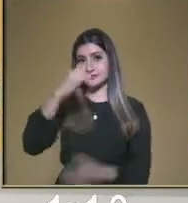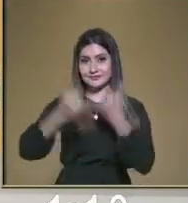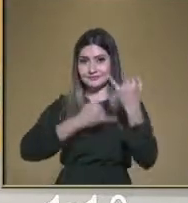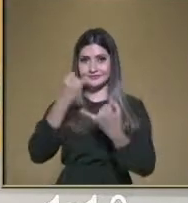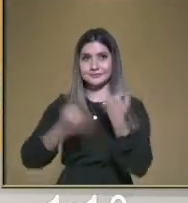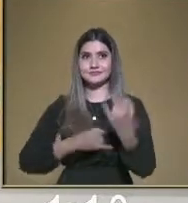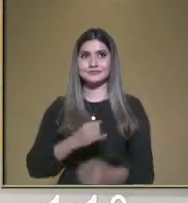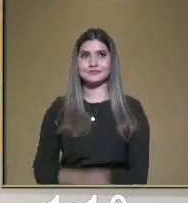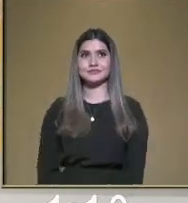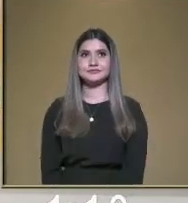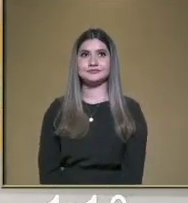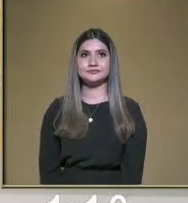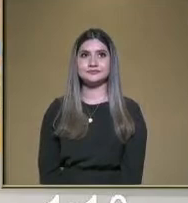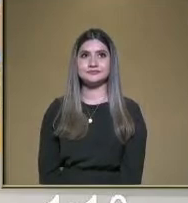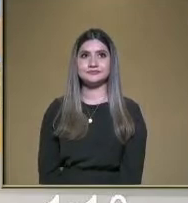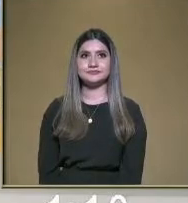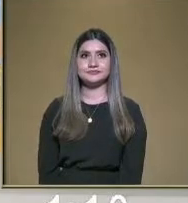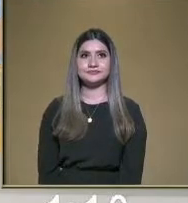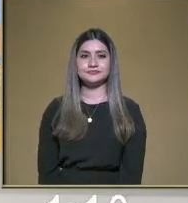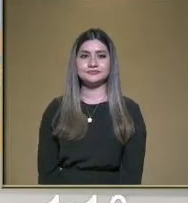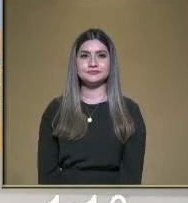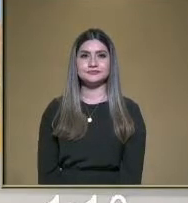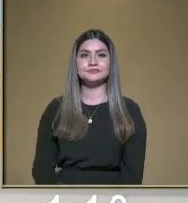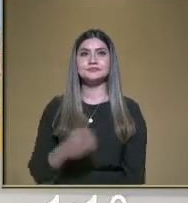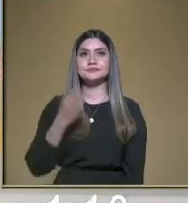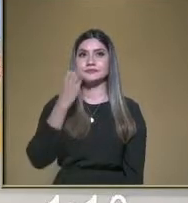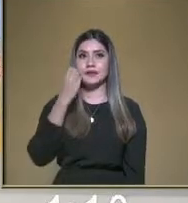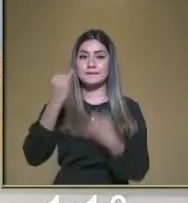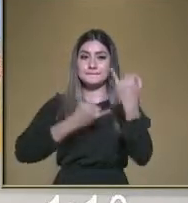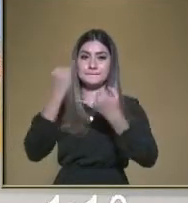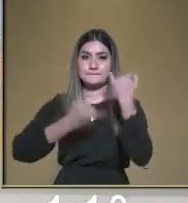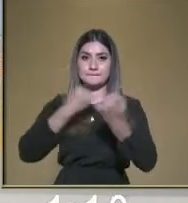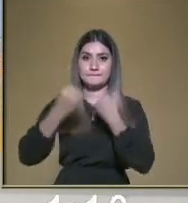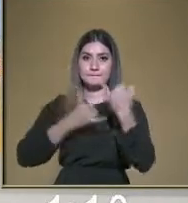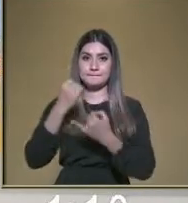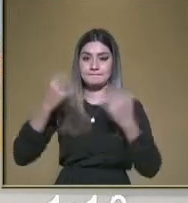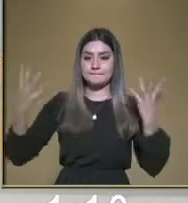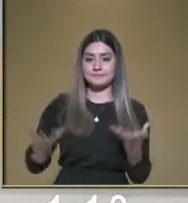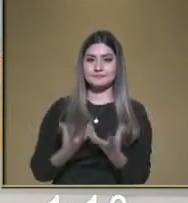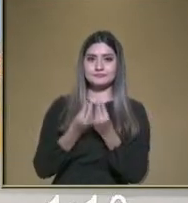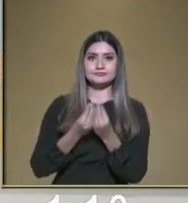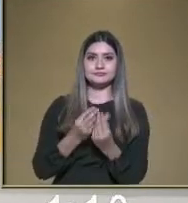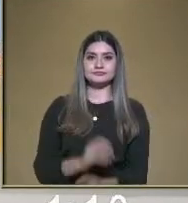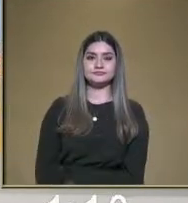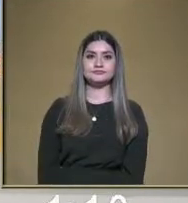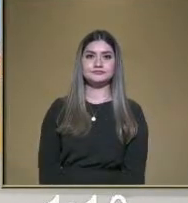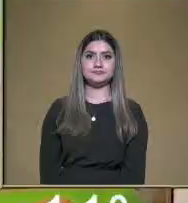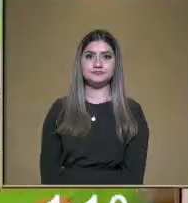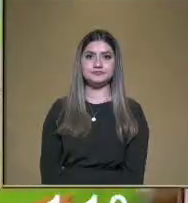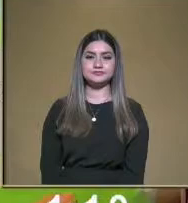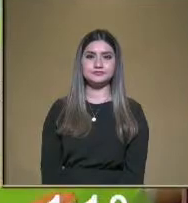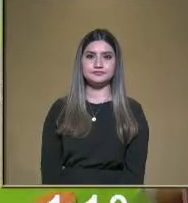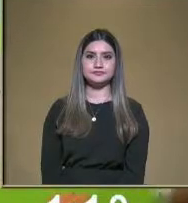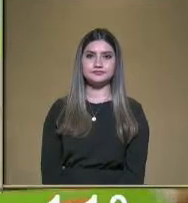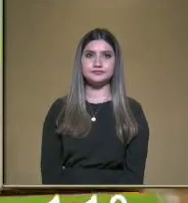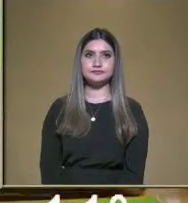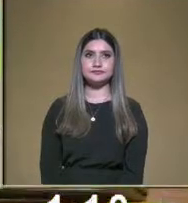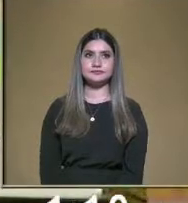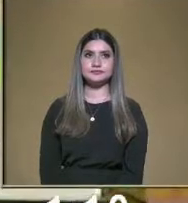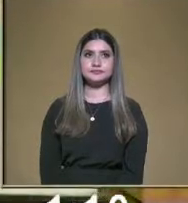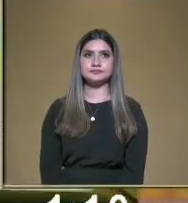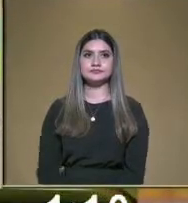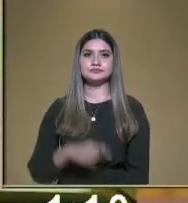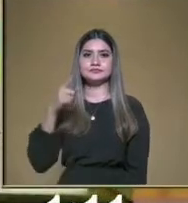otro que es Juega conmigo. Muy bien, maestra. Bueno, esta tiene el